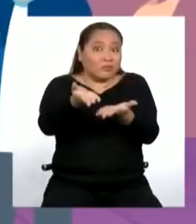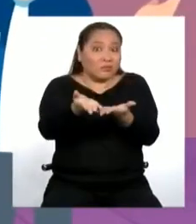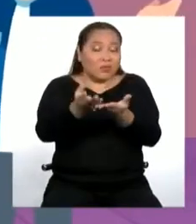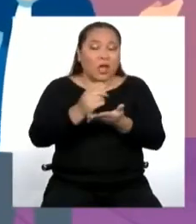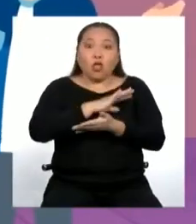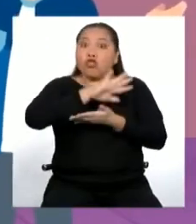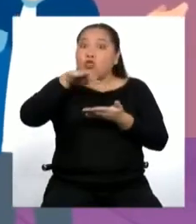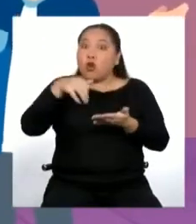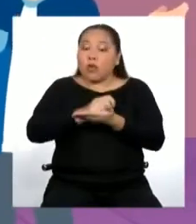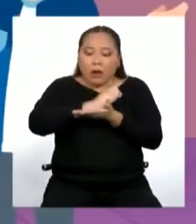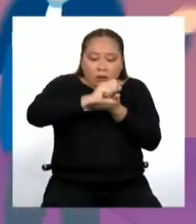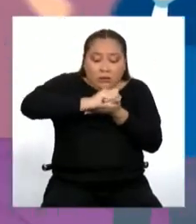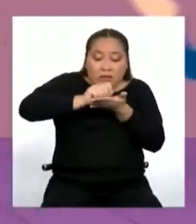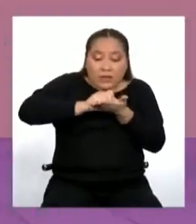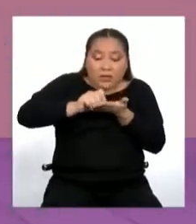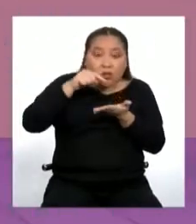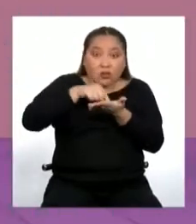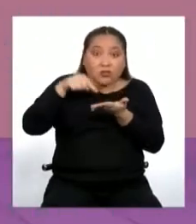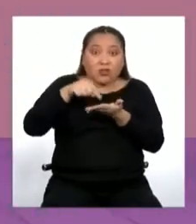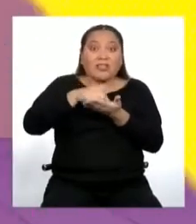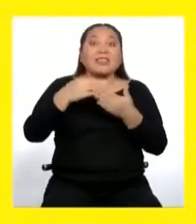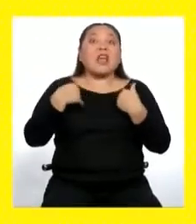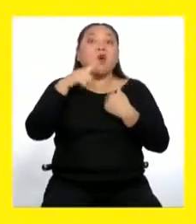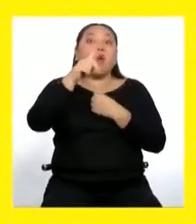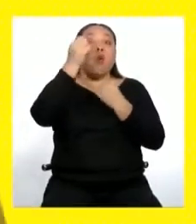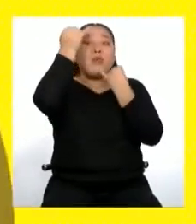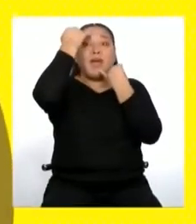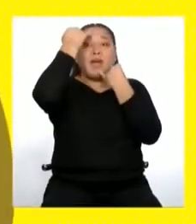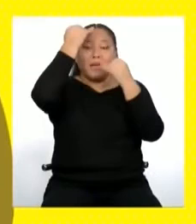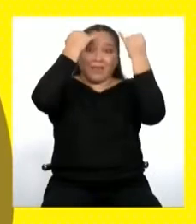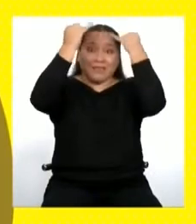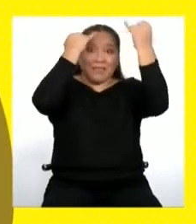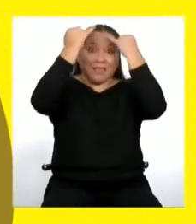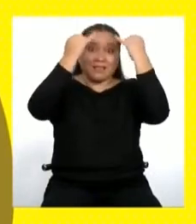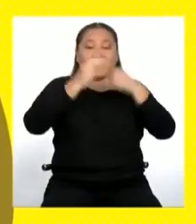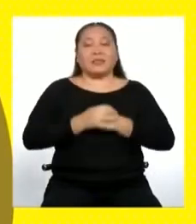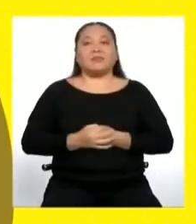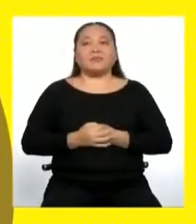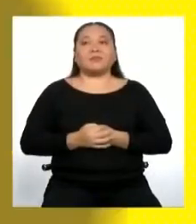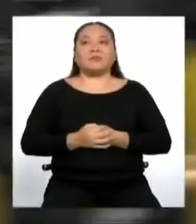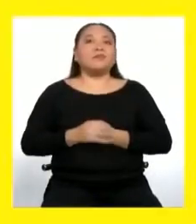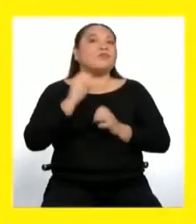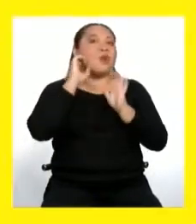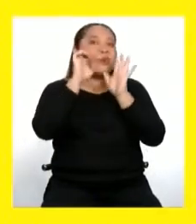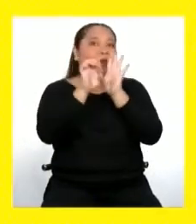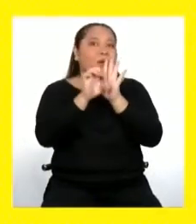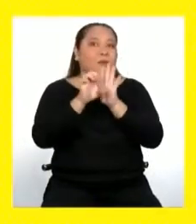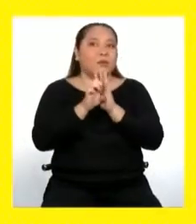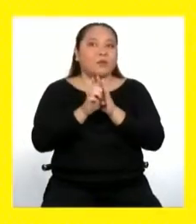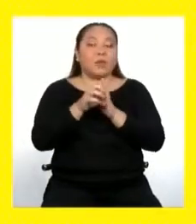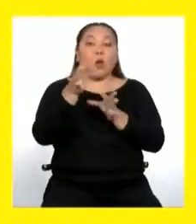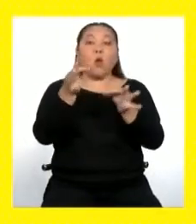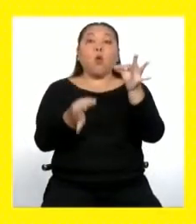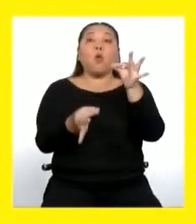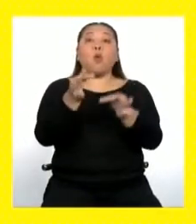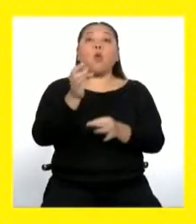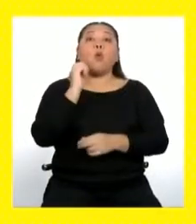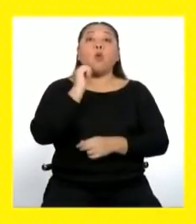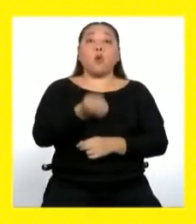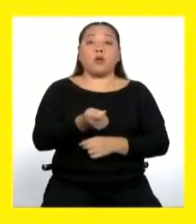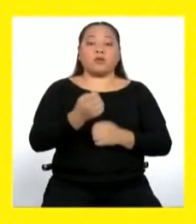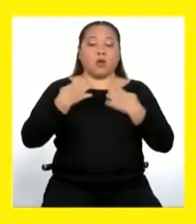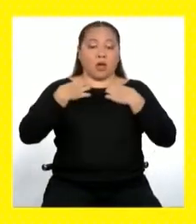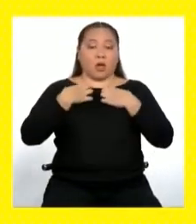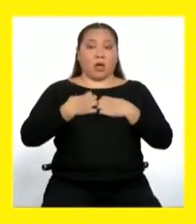tienen una intención. Así es. Claro que sí. Por ejemplo, en un juicio, el abogado tiene como